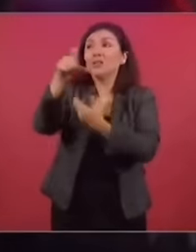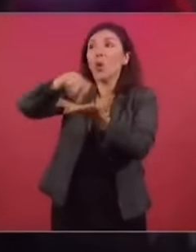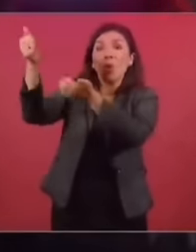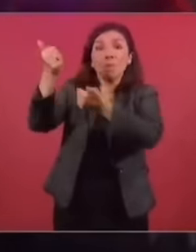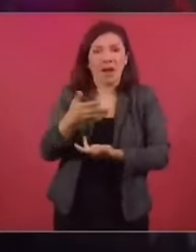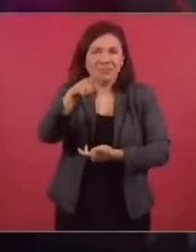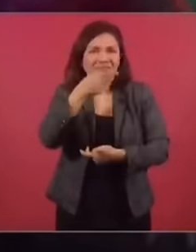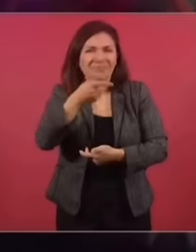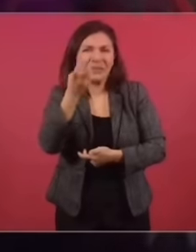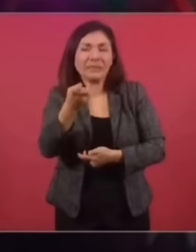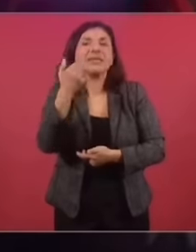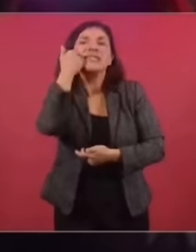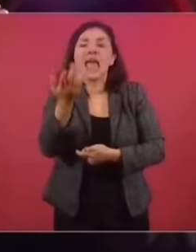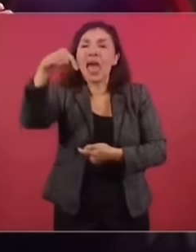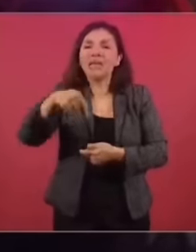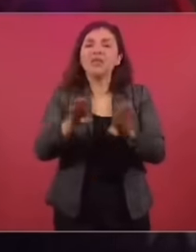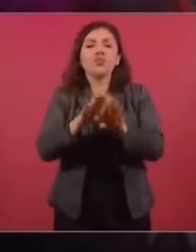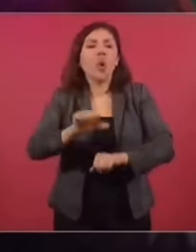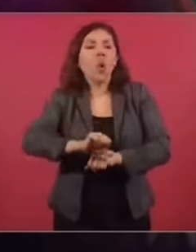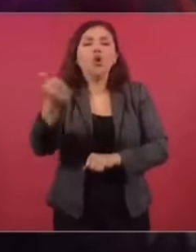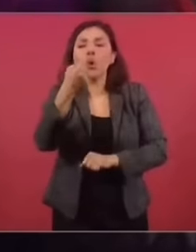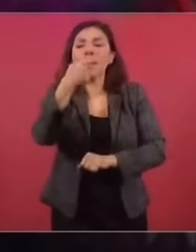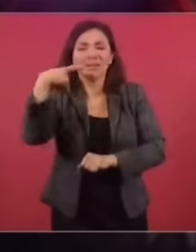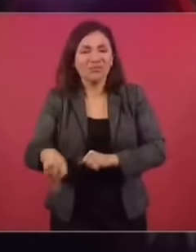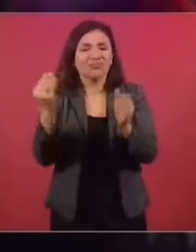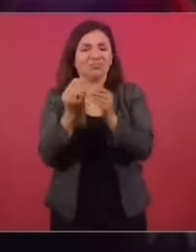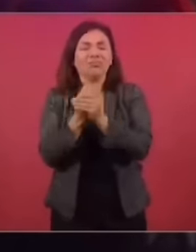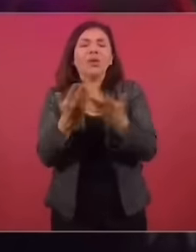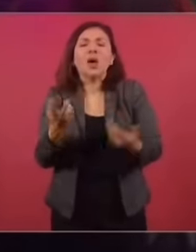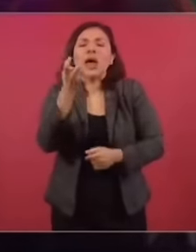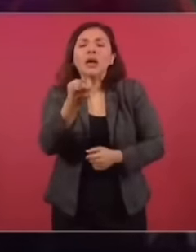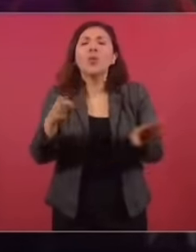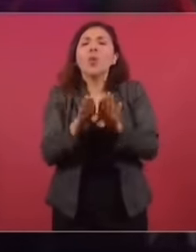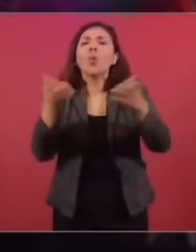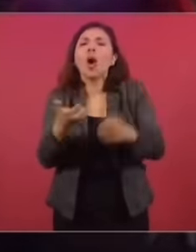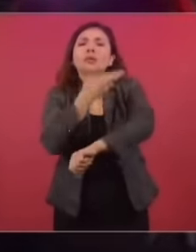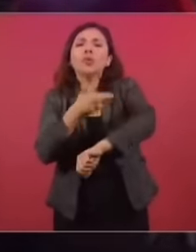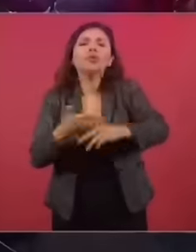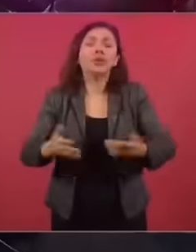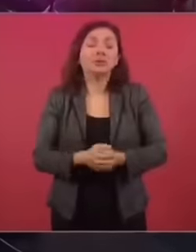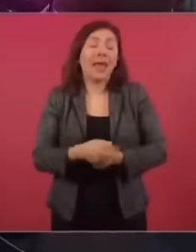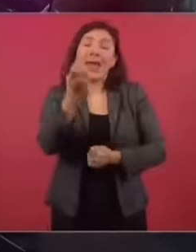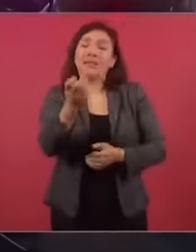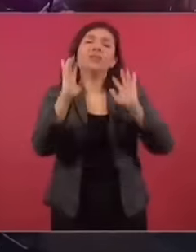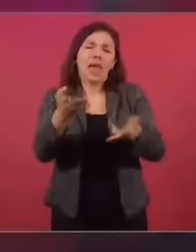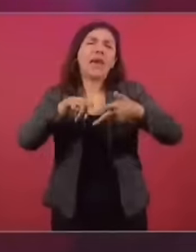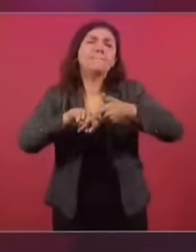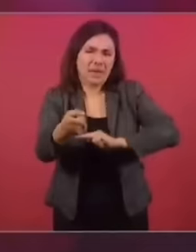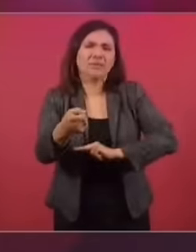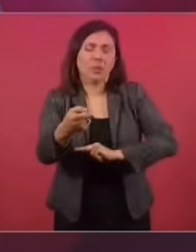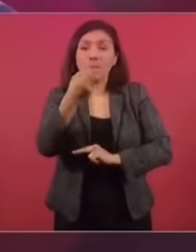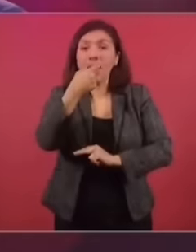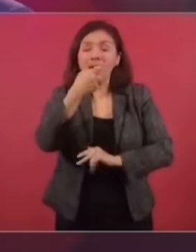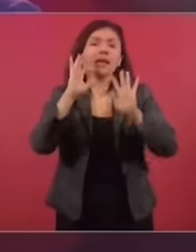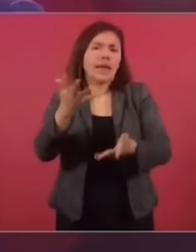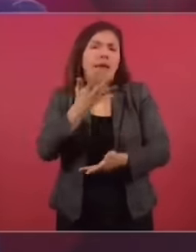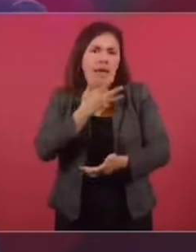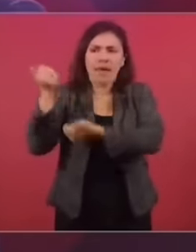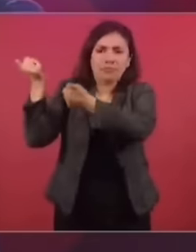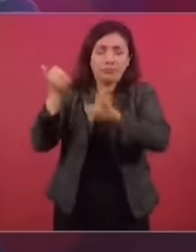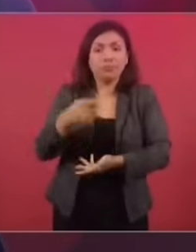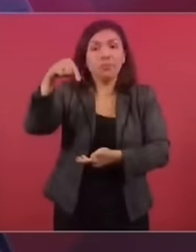usted comentaba que finalmente también la idea es tener otro tipo de medicamentos. ¿Cómo va a ser este proceso? Ya se inició, ya se tienen los medicamentos